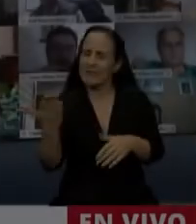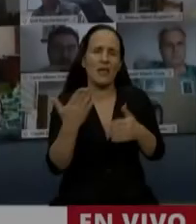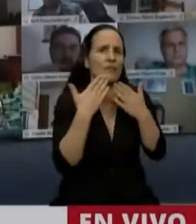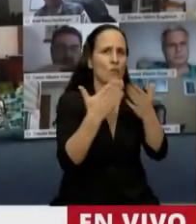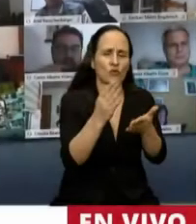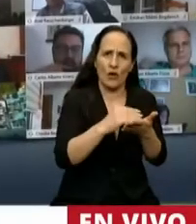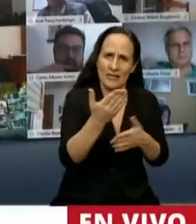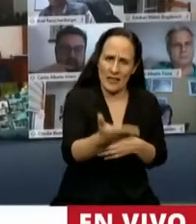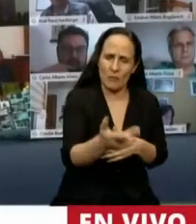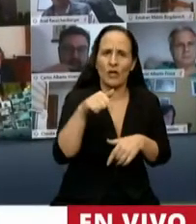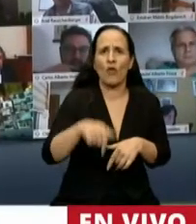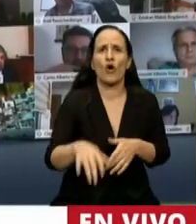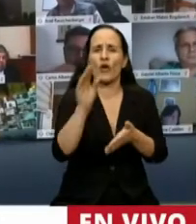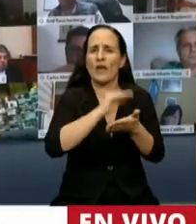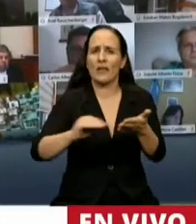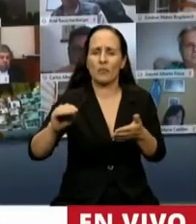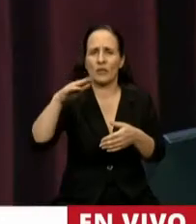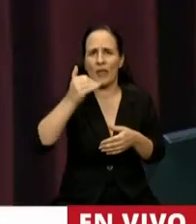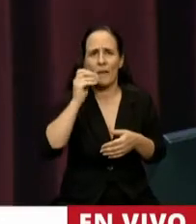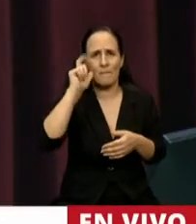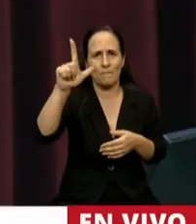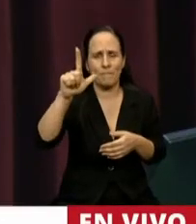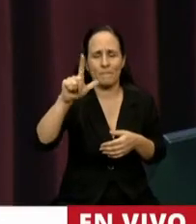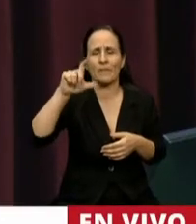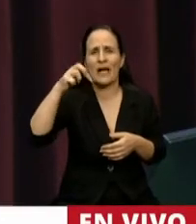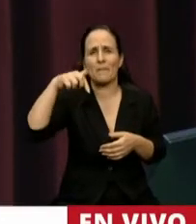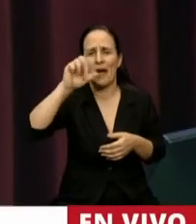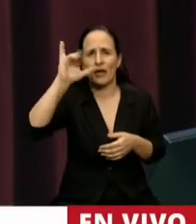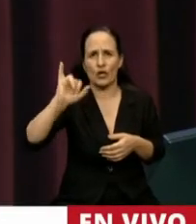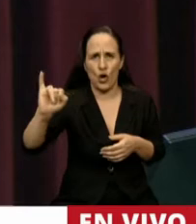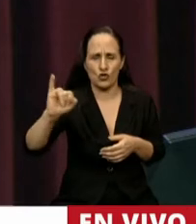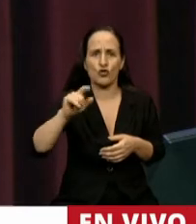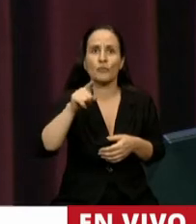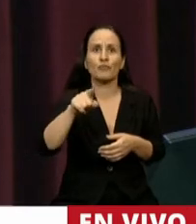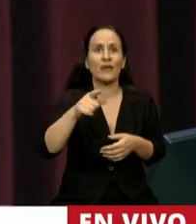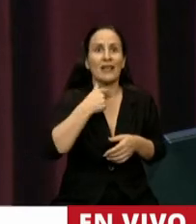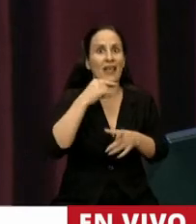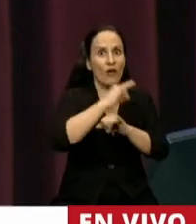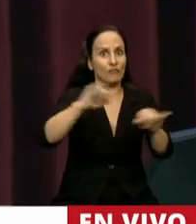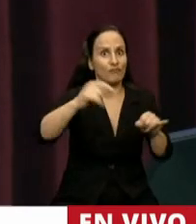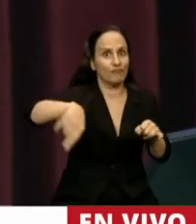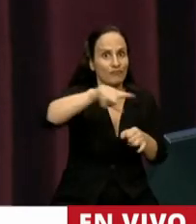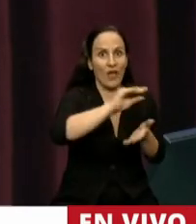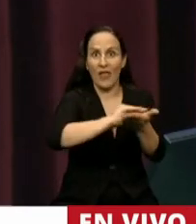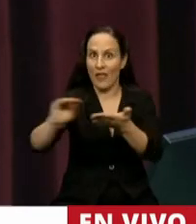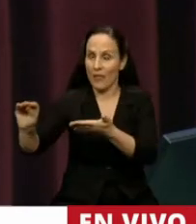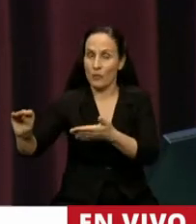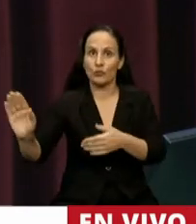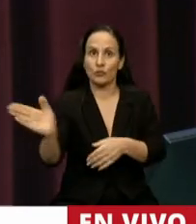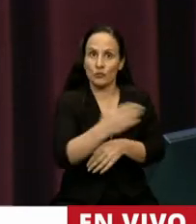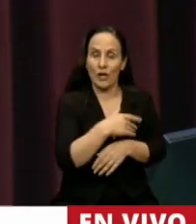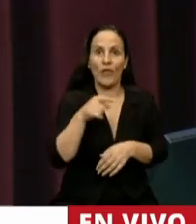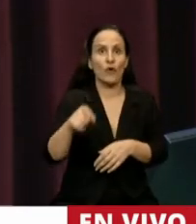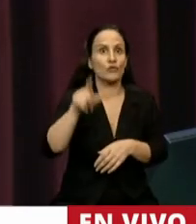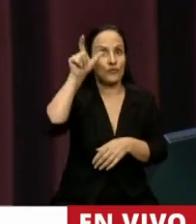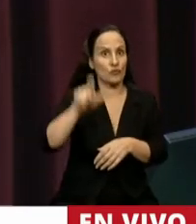Tiene la palabra la diputada Mabel Luisa Caparrós. Quiero recordarle a los señores diputados que terminado el